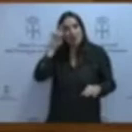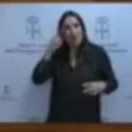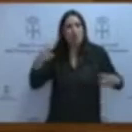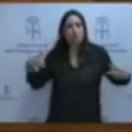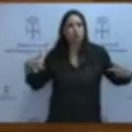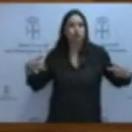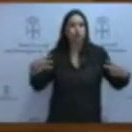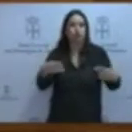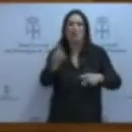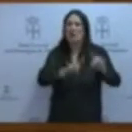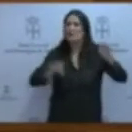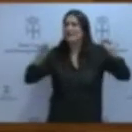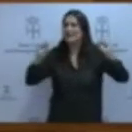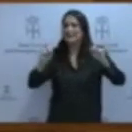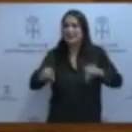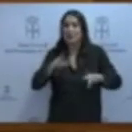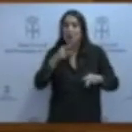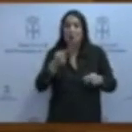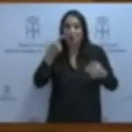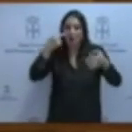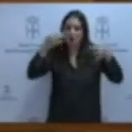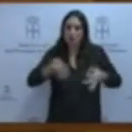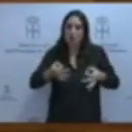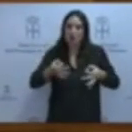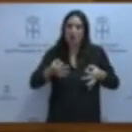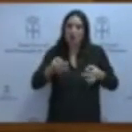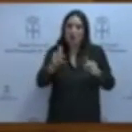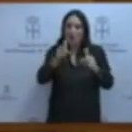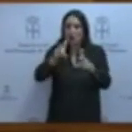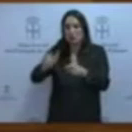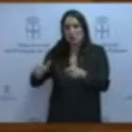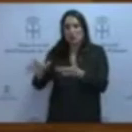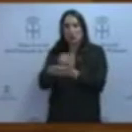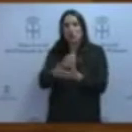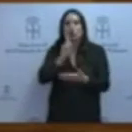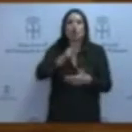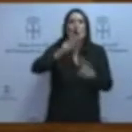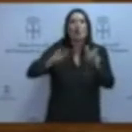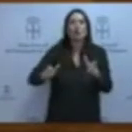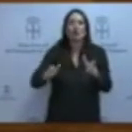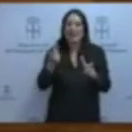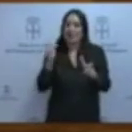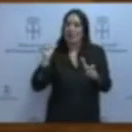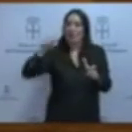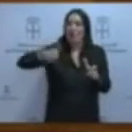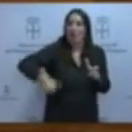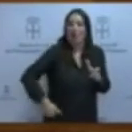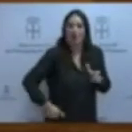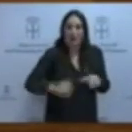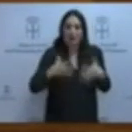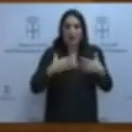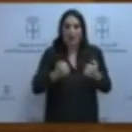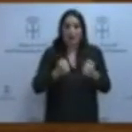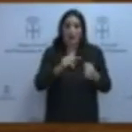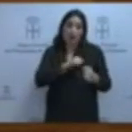para recortar de lo que garantiza los derechos de todos. No solo lo que garantiza los derechos de los que tienen dinero para pagárselo en la sanidad privada